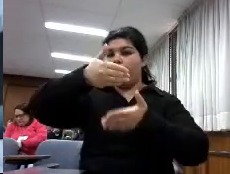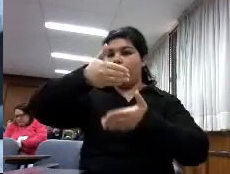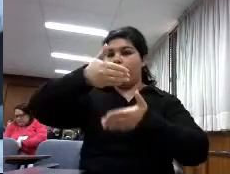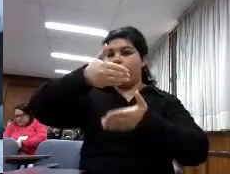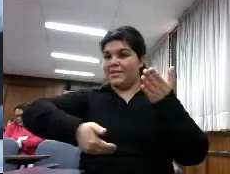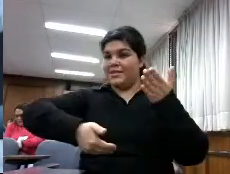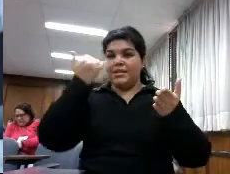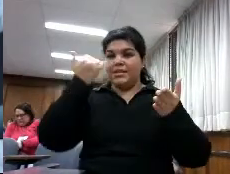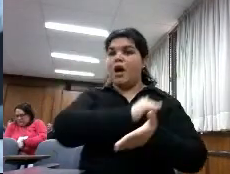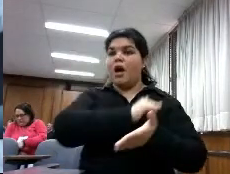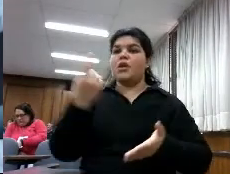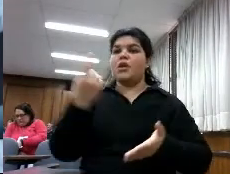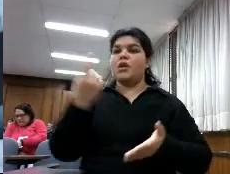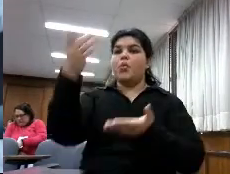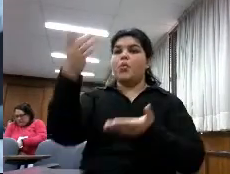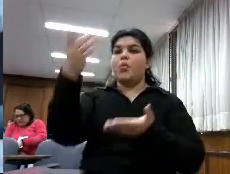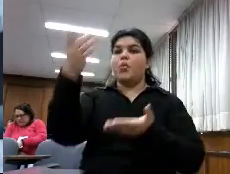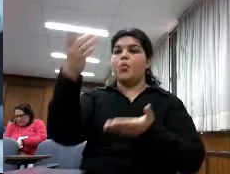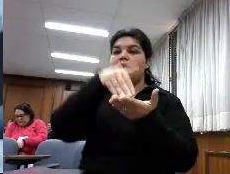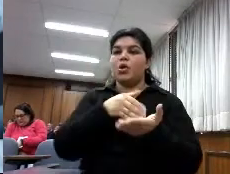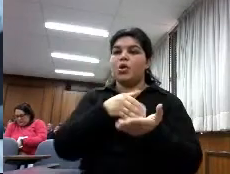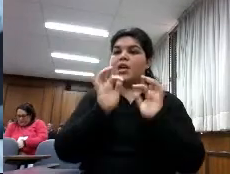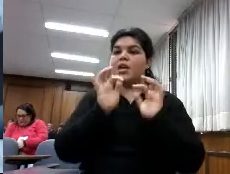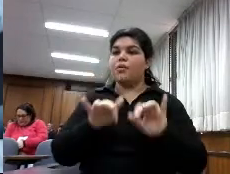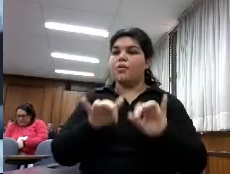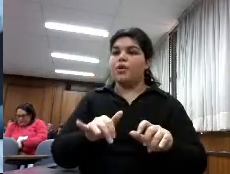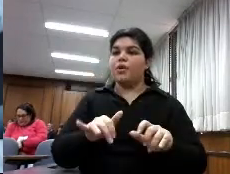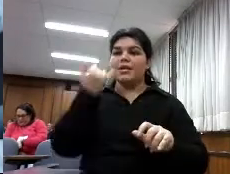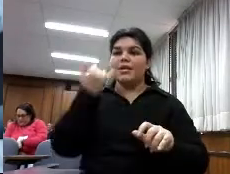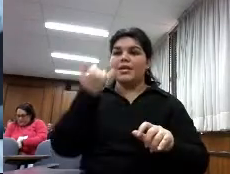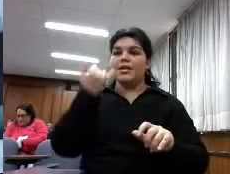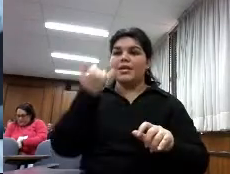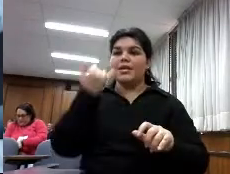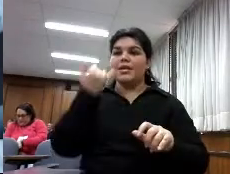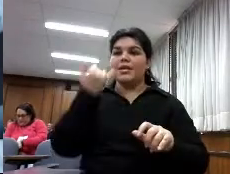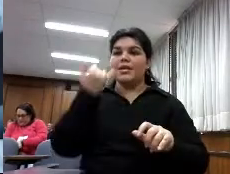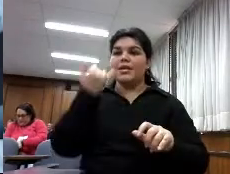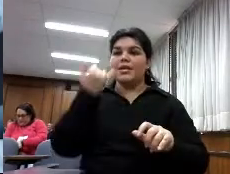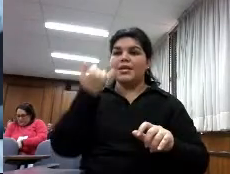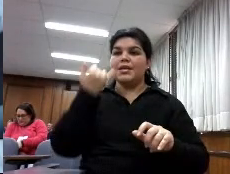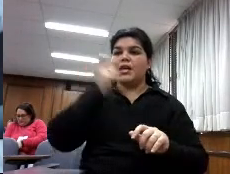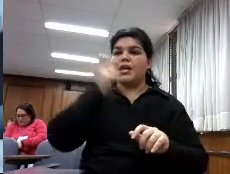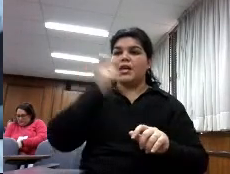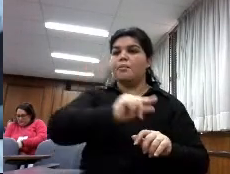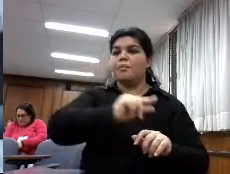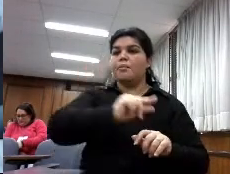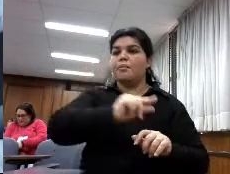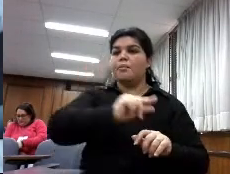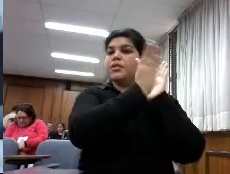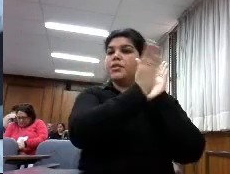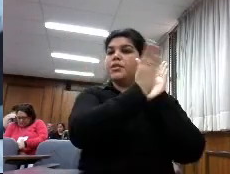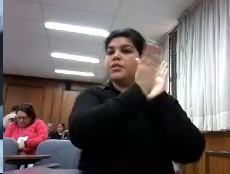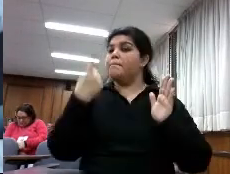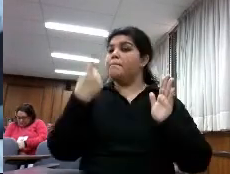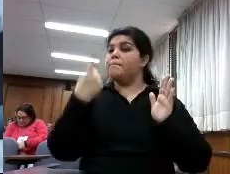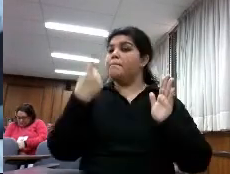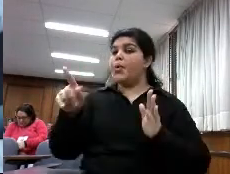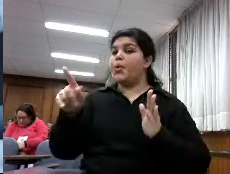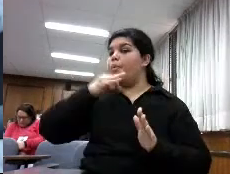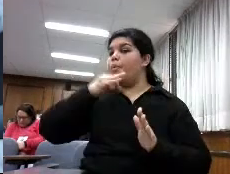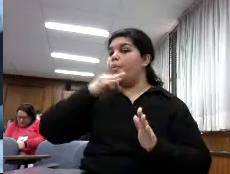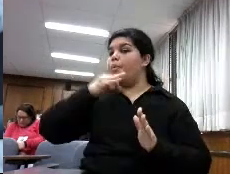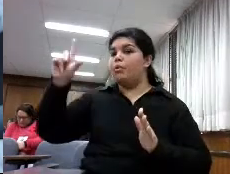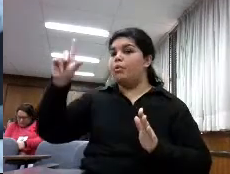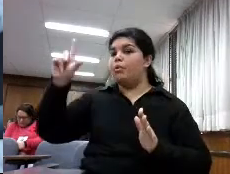de libros electrónicos en bibliotecas sin embargo las ventas han ido bajando cada año un 5%